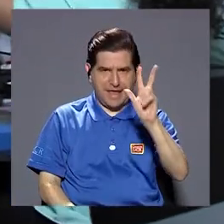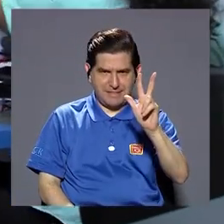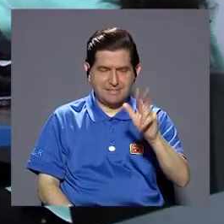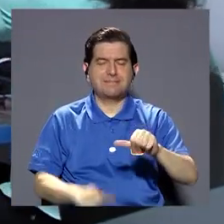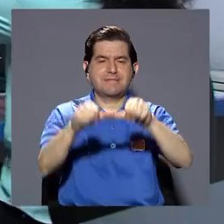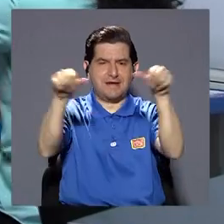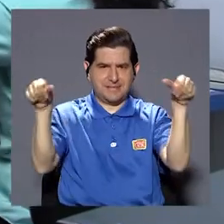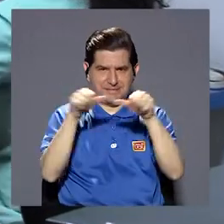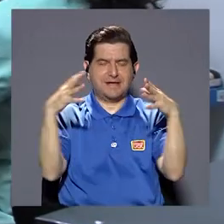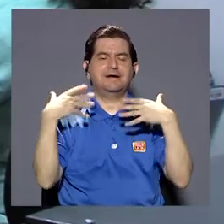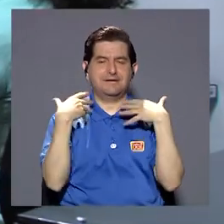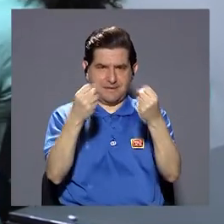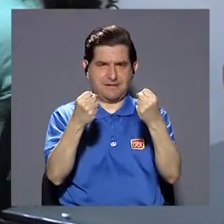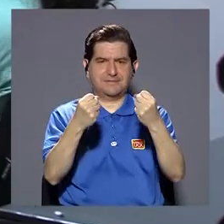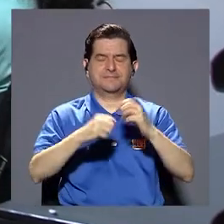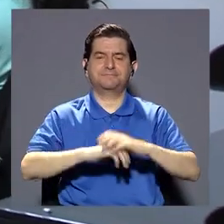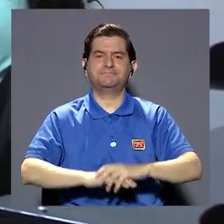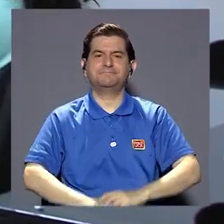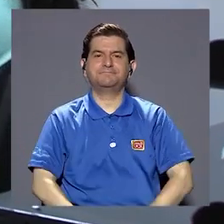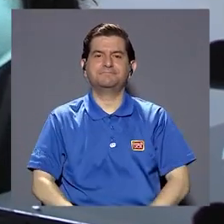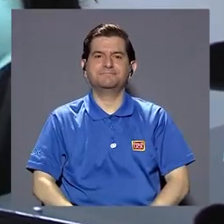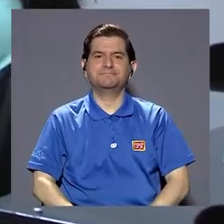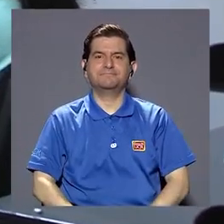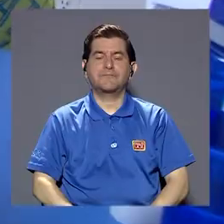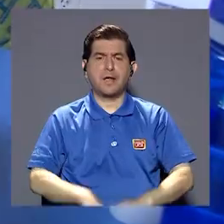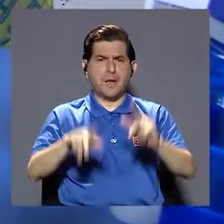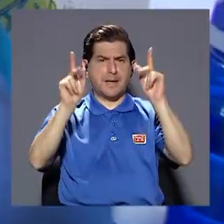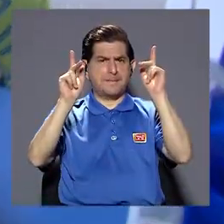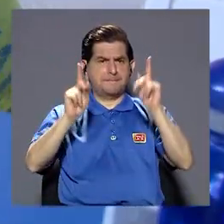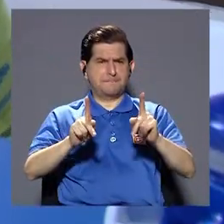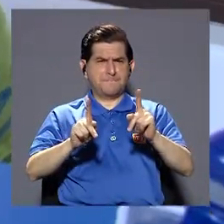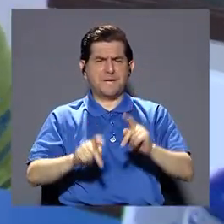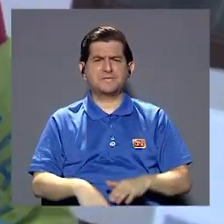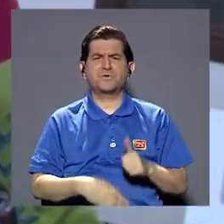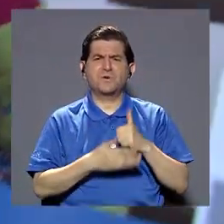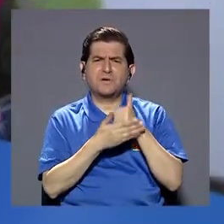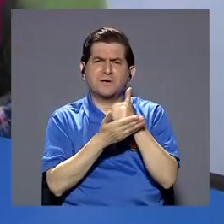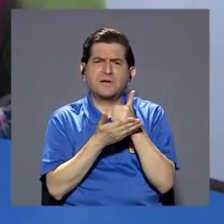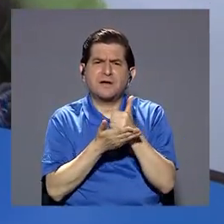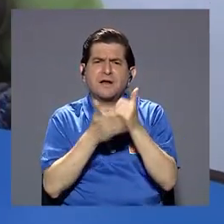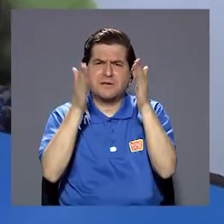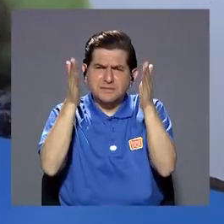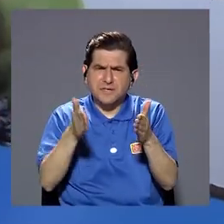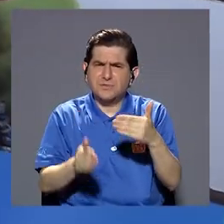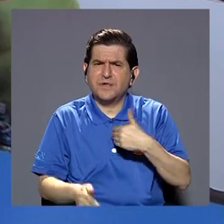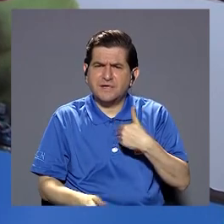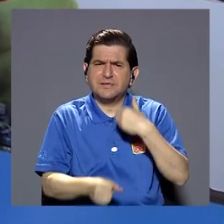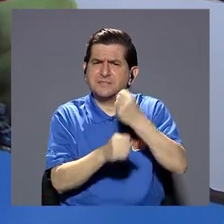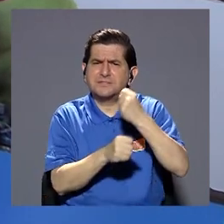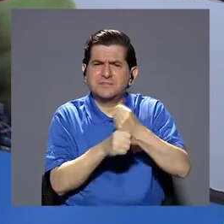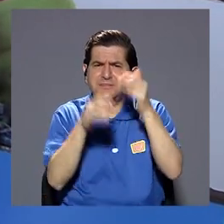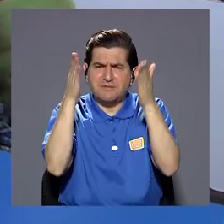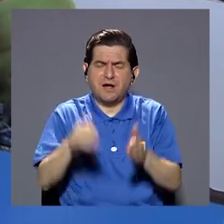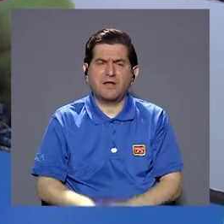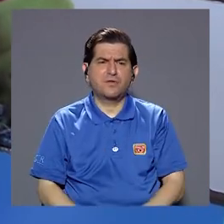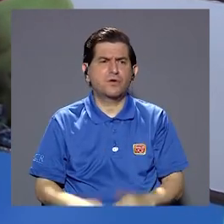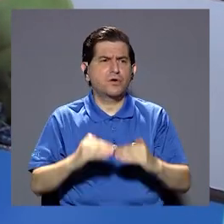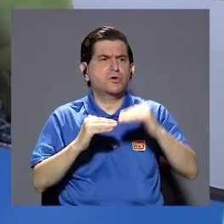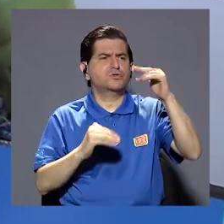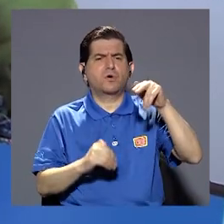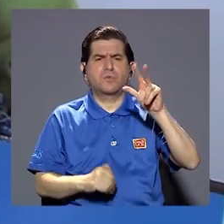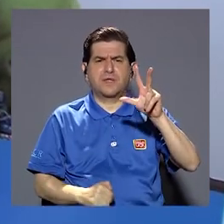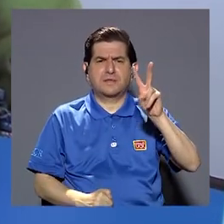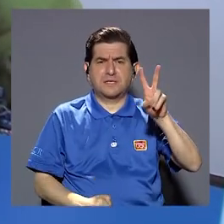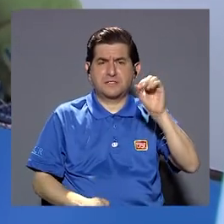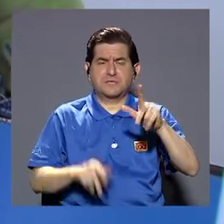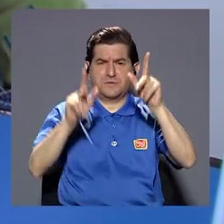las tres áreas de salud exactamente cuántas personas no sé colaboradores son más de